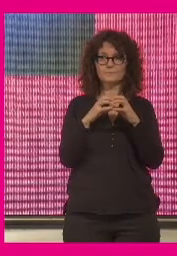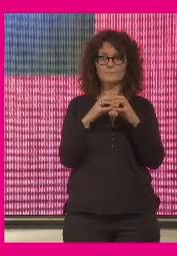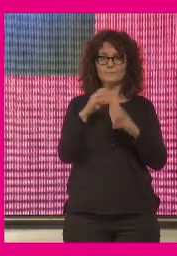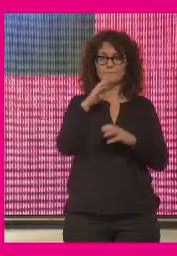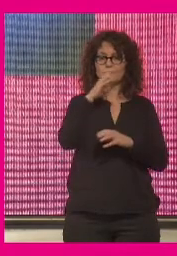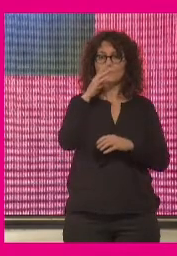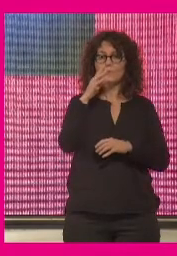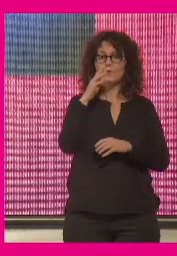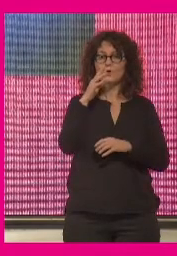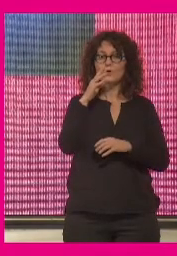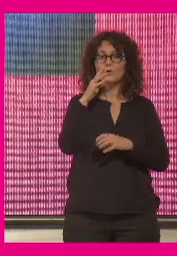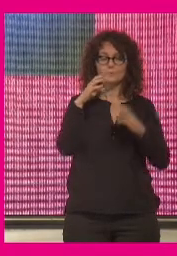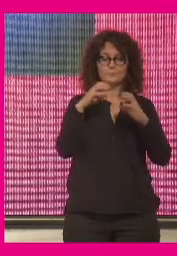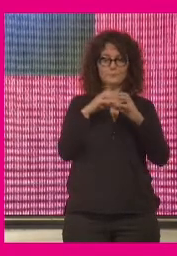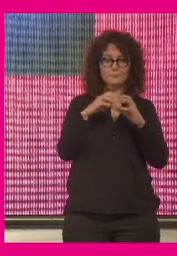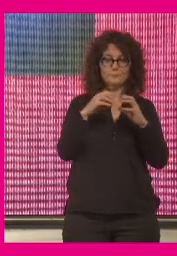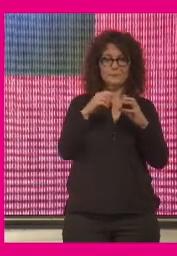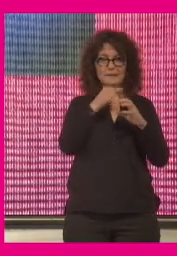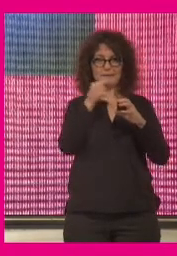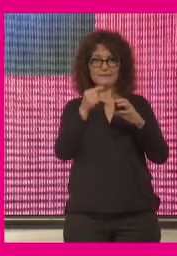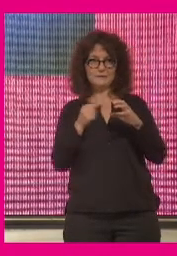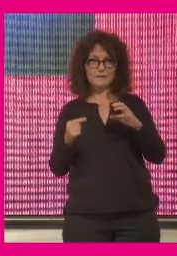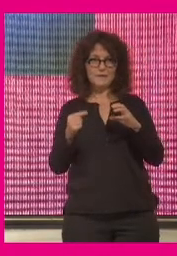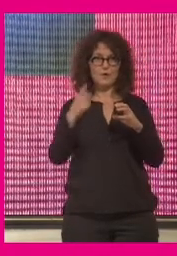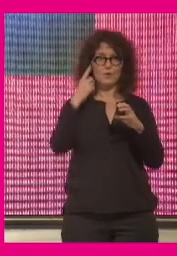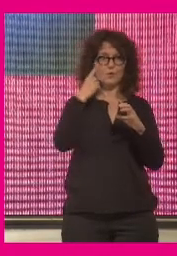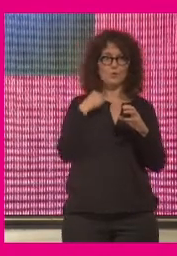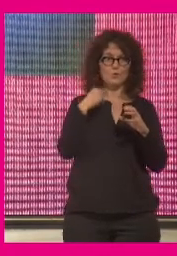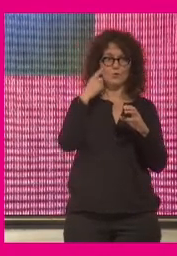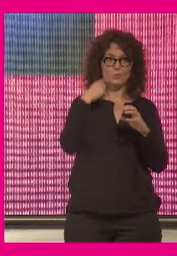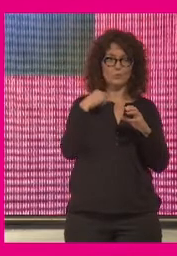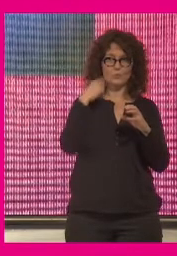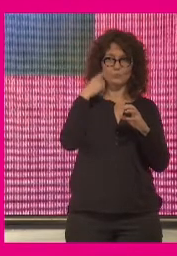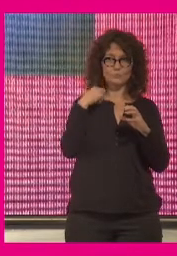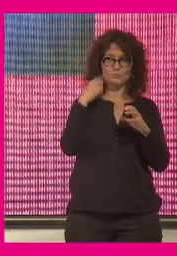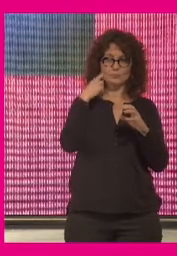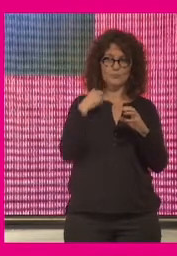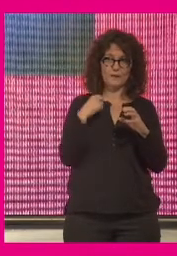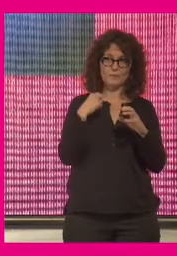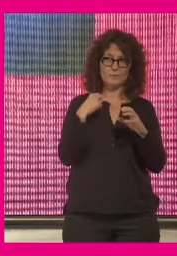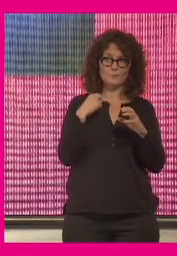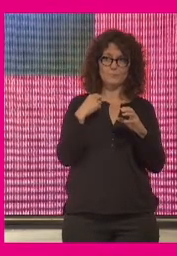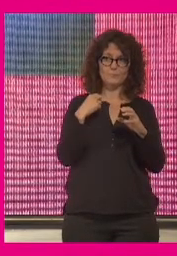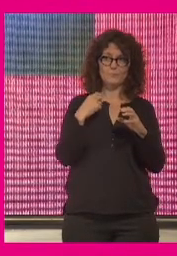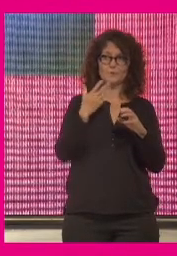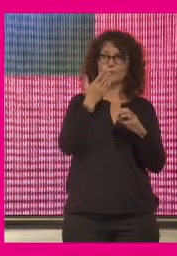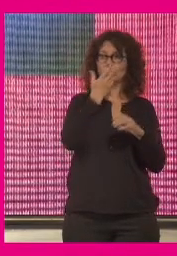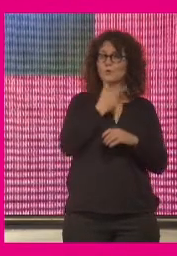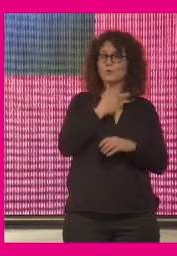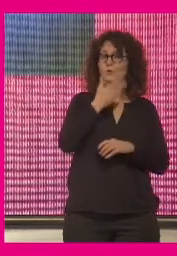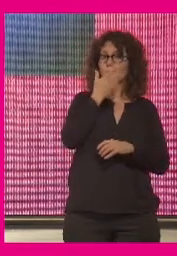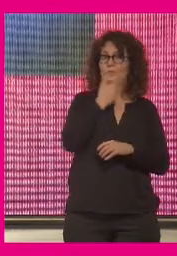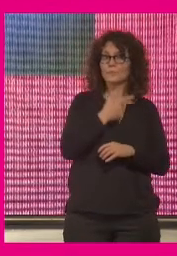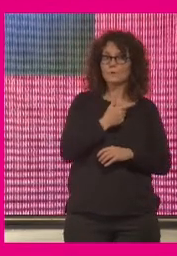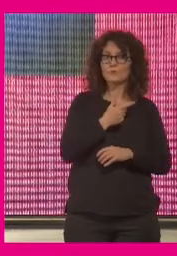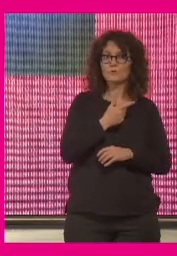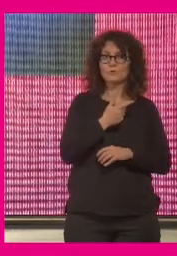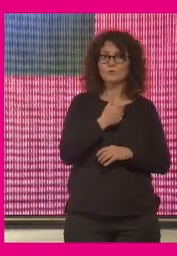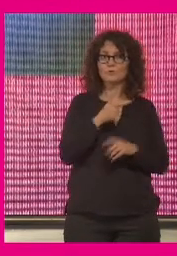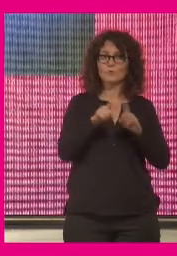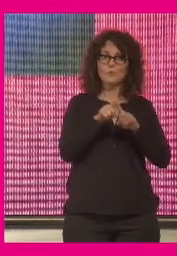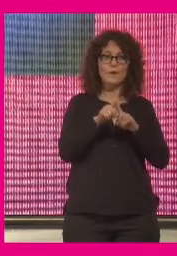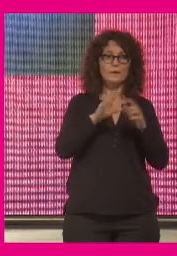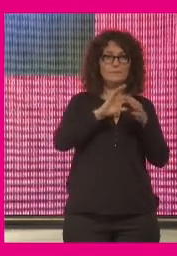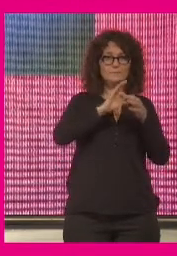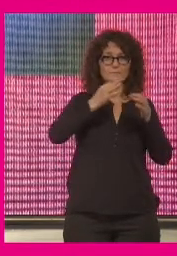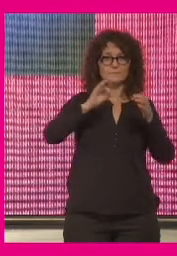diseñado acostumbrado al conocimiento acumulativo acreditado lineal